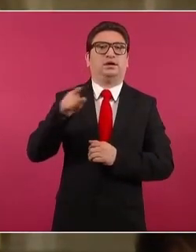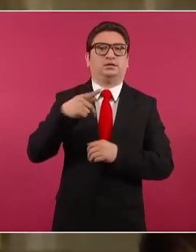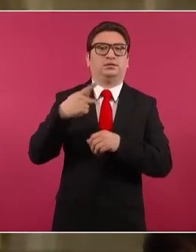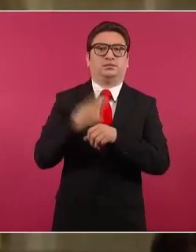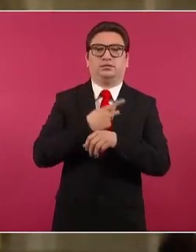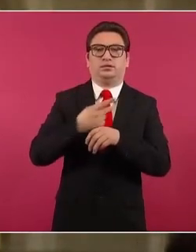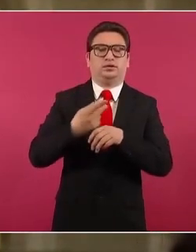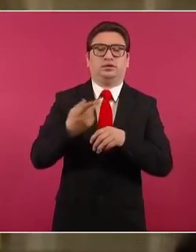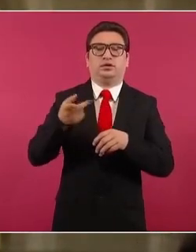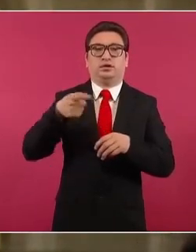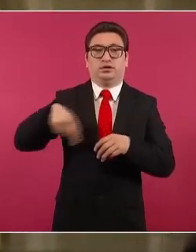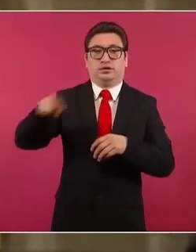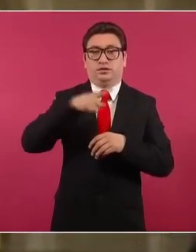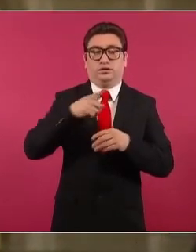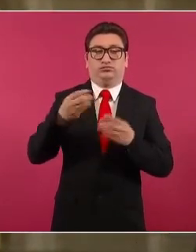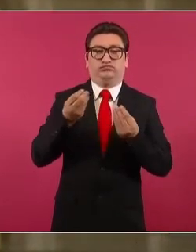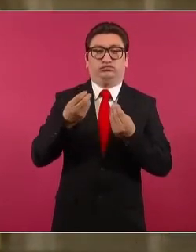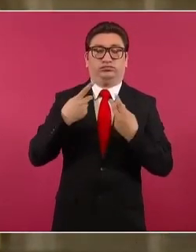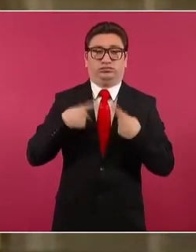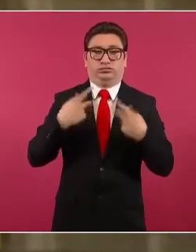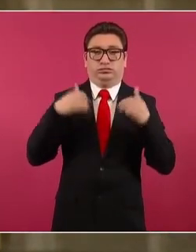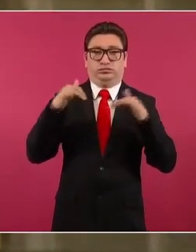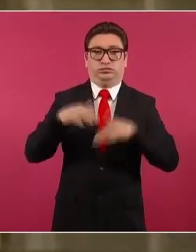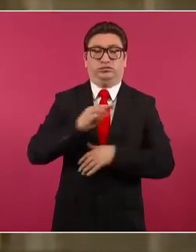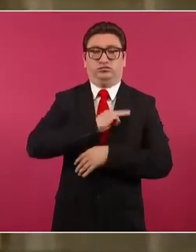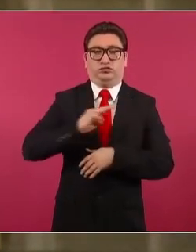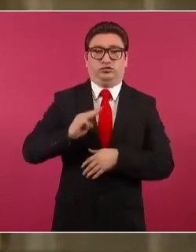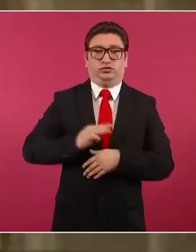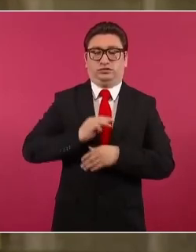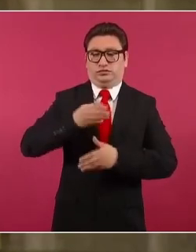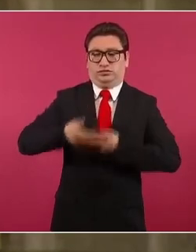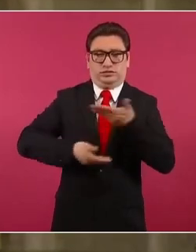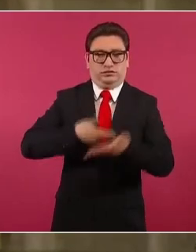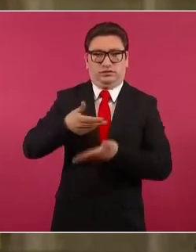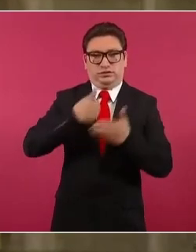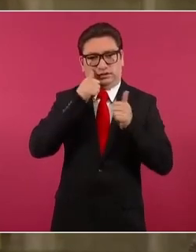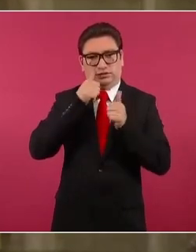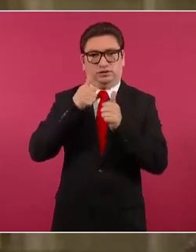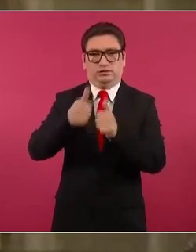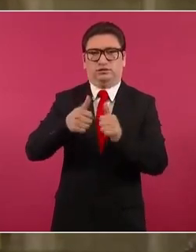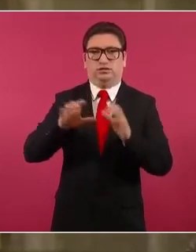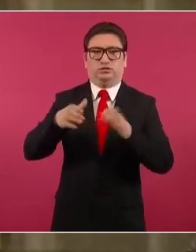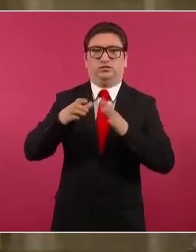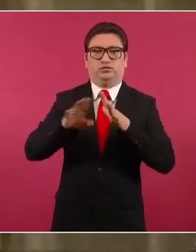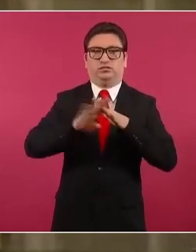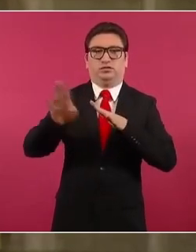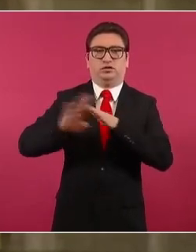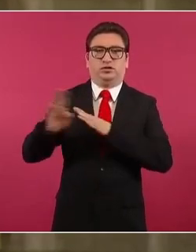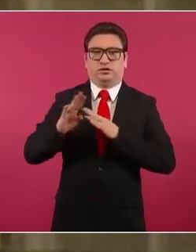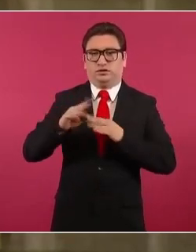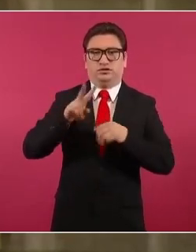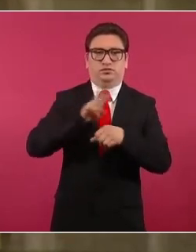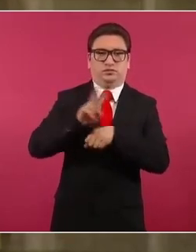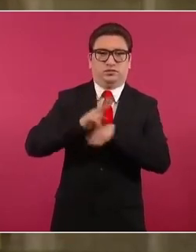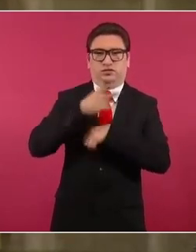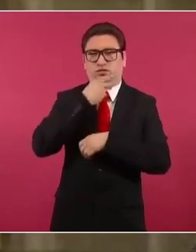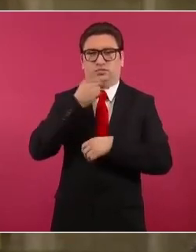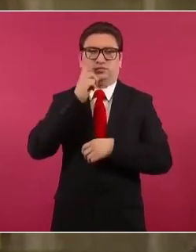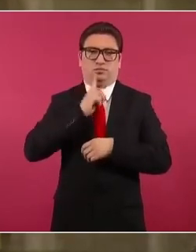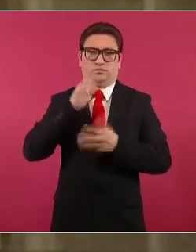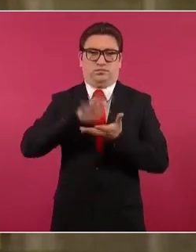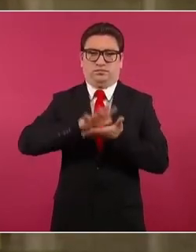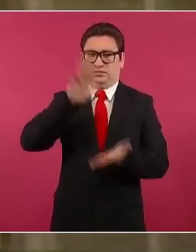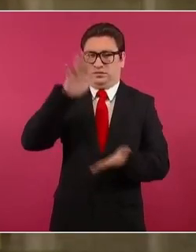ha llegado a tal grado que ya está colapsando su municipio en materia de servicios para atender a la comunidad migrante, a las y los venezolanos en su mayoría.